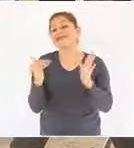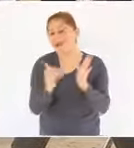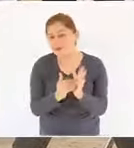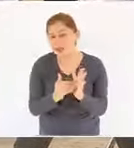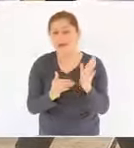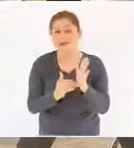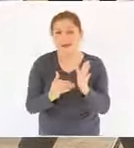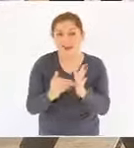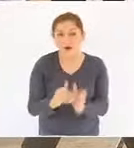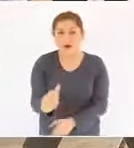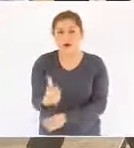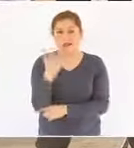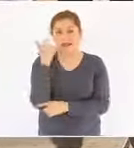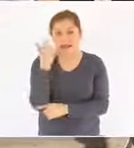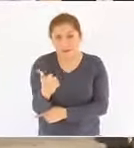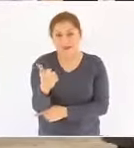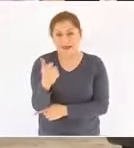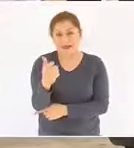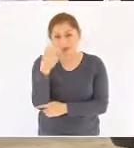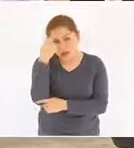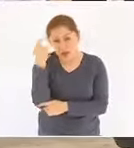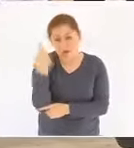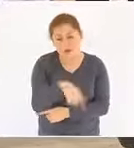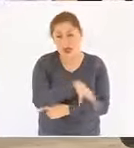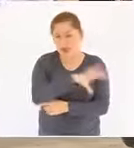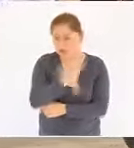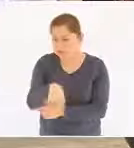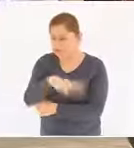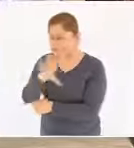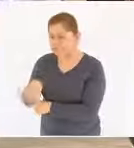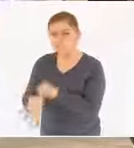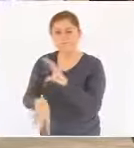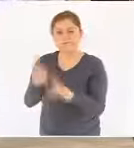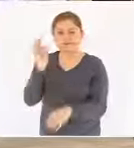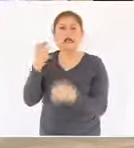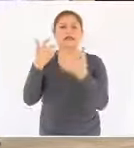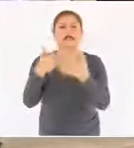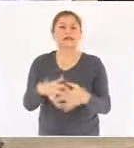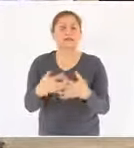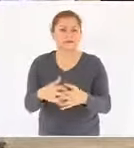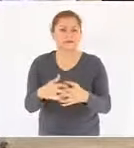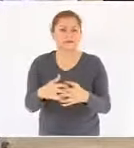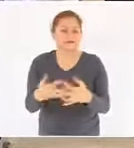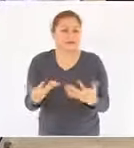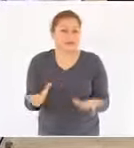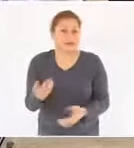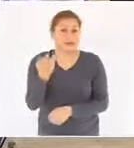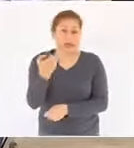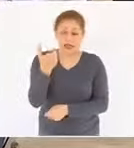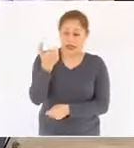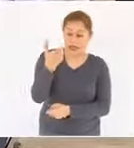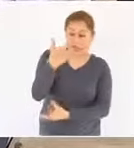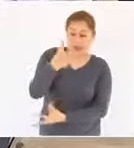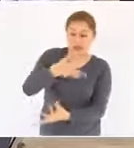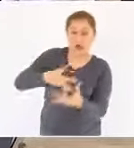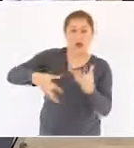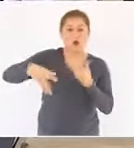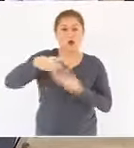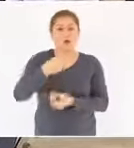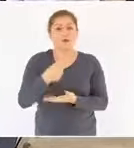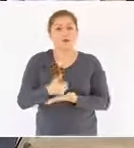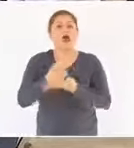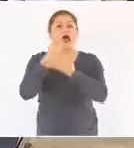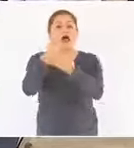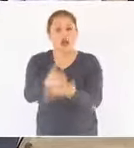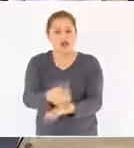trabajos de exploración y producción. Con estas economías vamos a perforar los